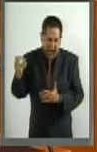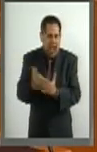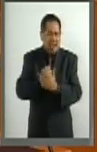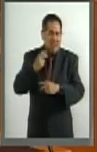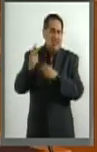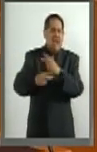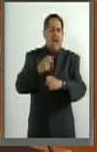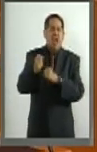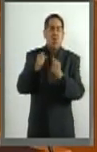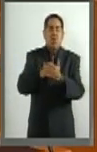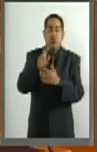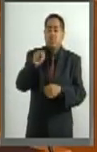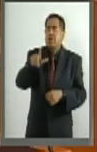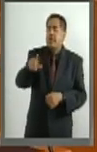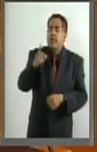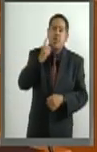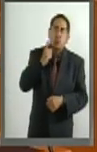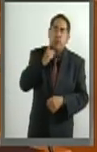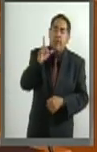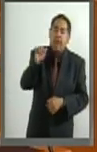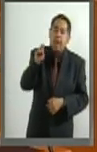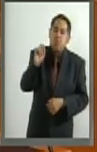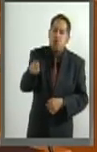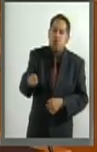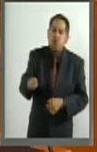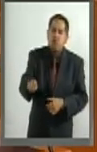diputada Limón. Gracias.